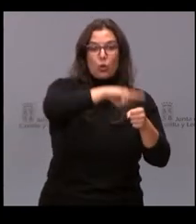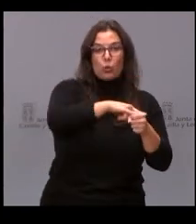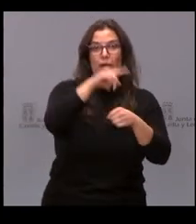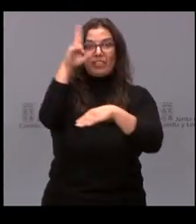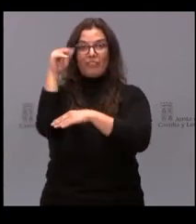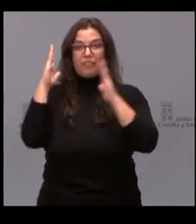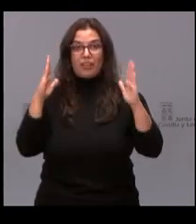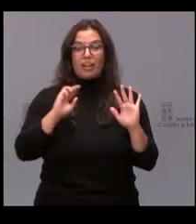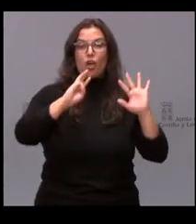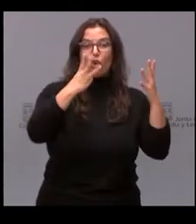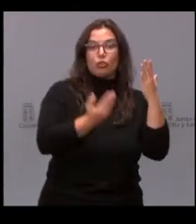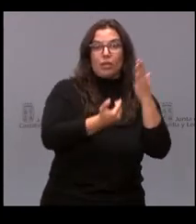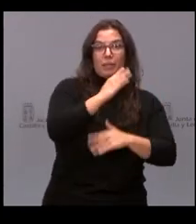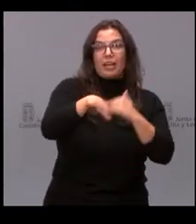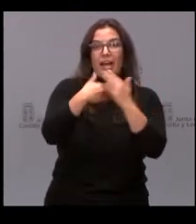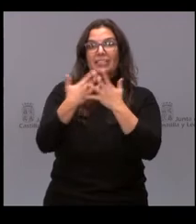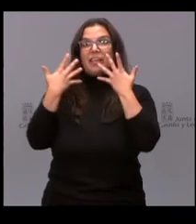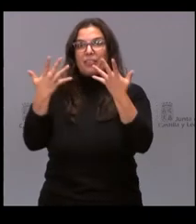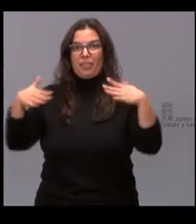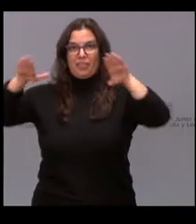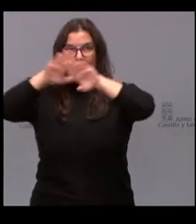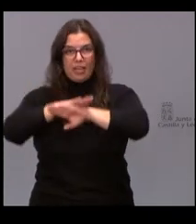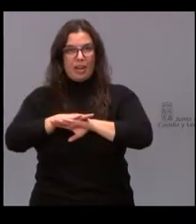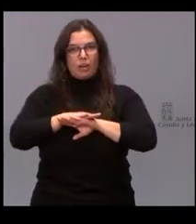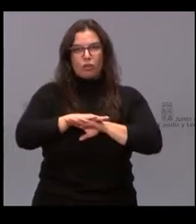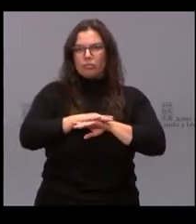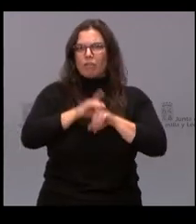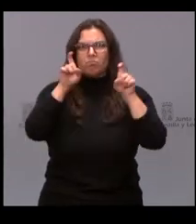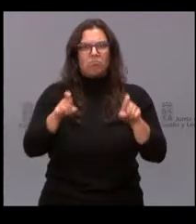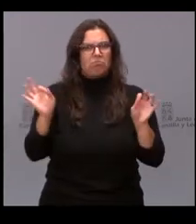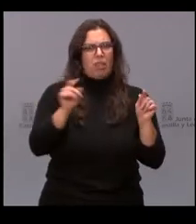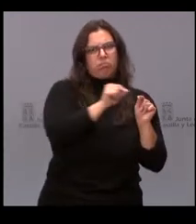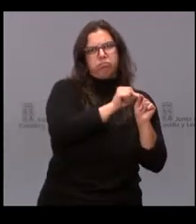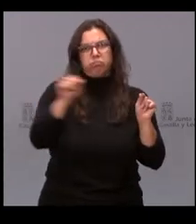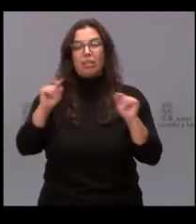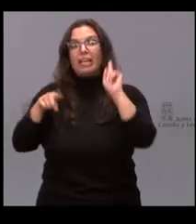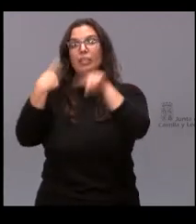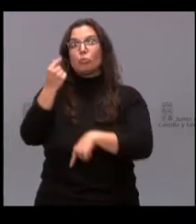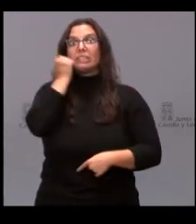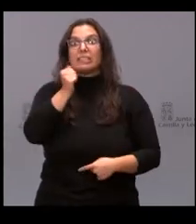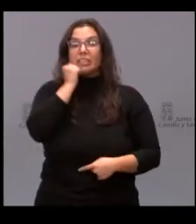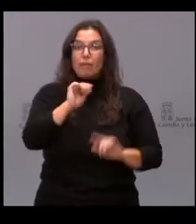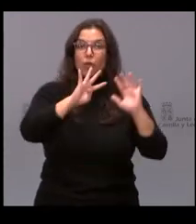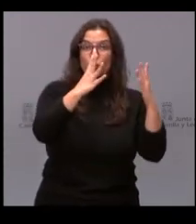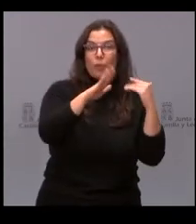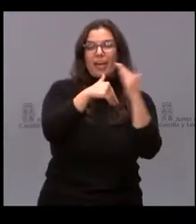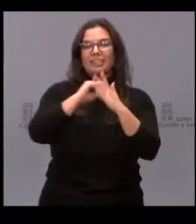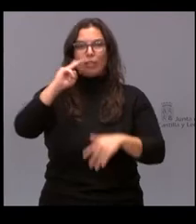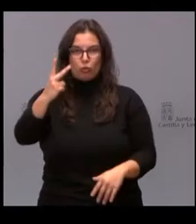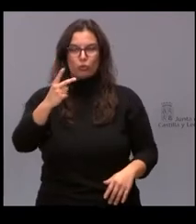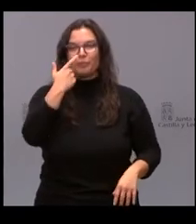viernes, de 8 de la mañana a 10 de la noche, de forma ininterrumpida, y los sábados de 9 a 2 del mediodía.